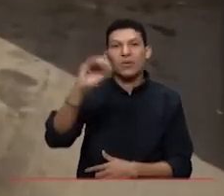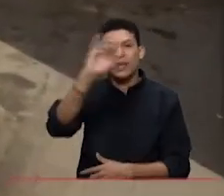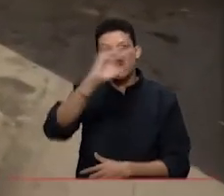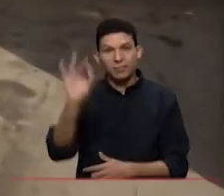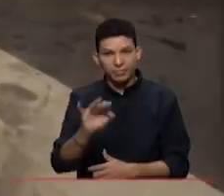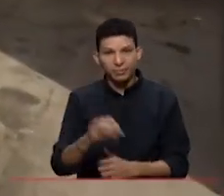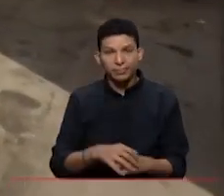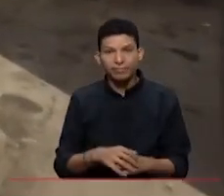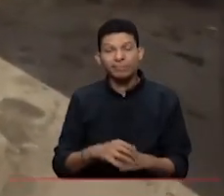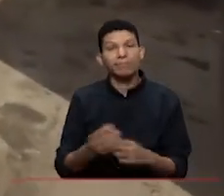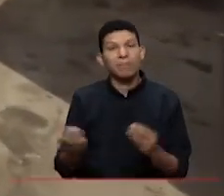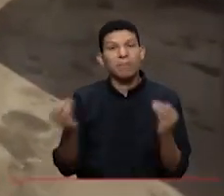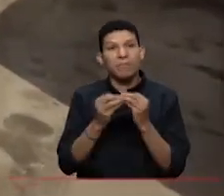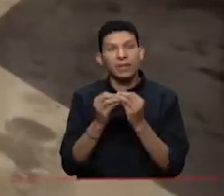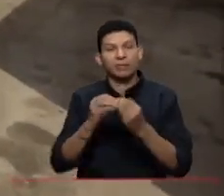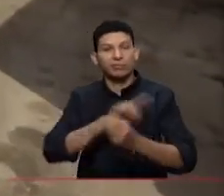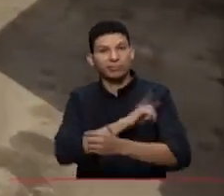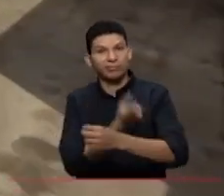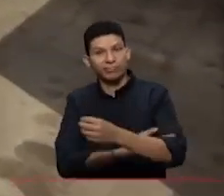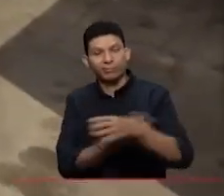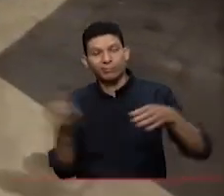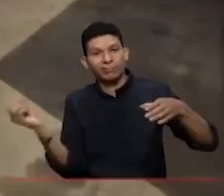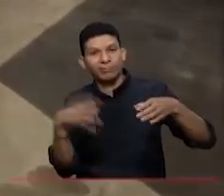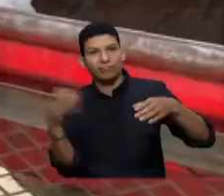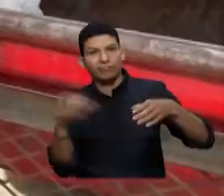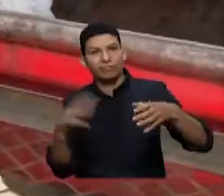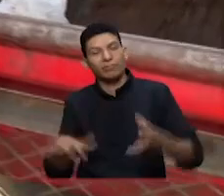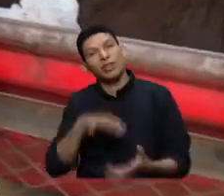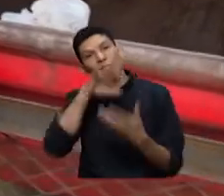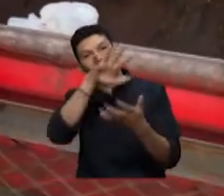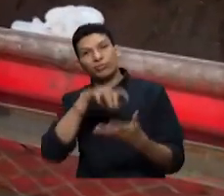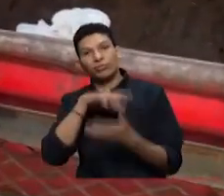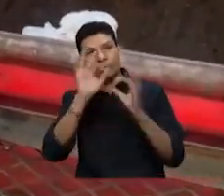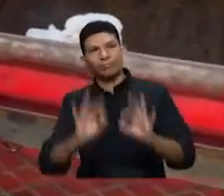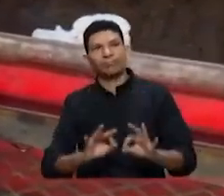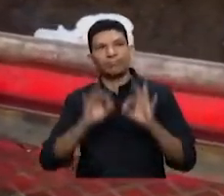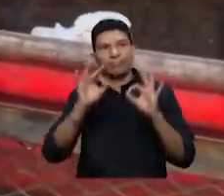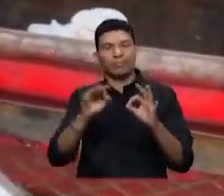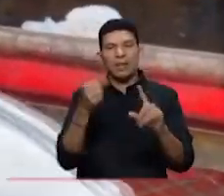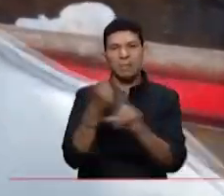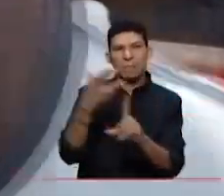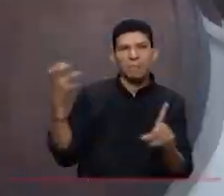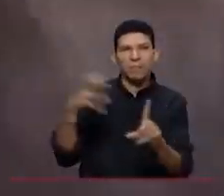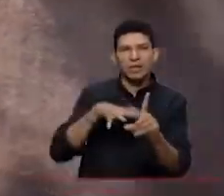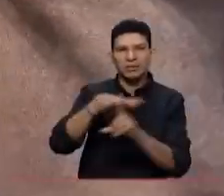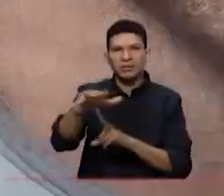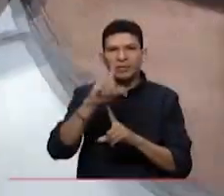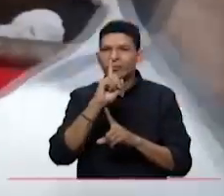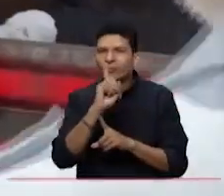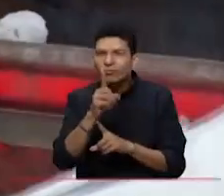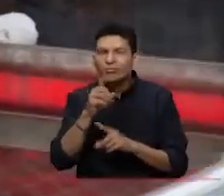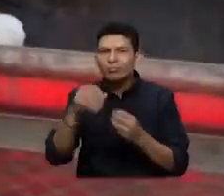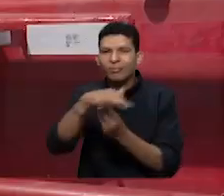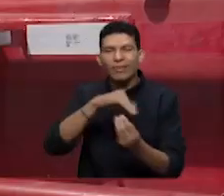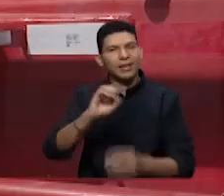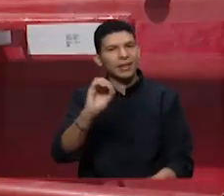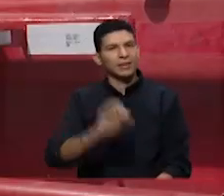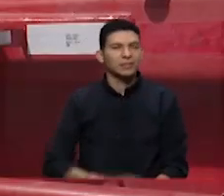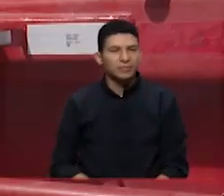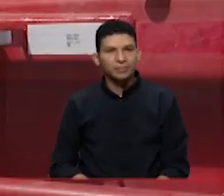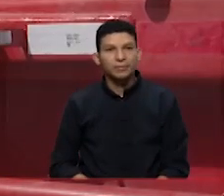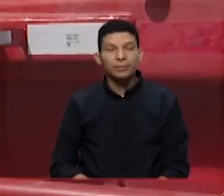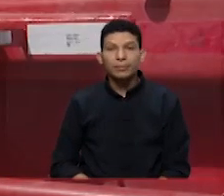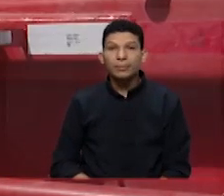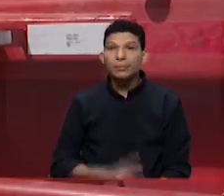aumenta la capacidad de recolección, entonces eso hace que sea mucho más eficiente y menos impactante para el medio ambiente. Actualmente la empresa tiene dos vehículos